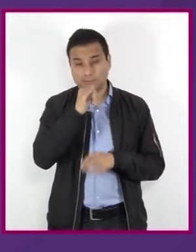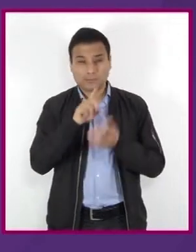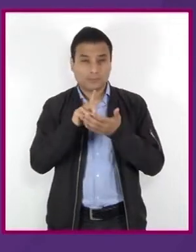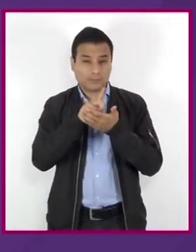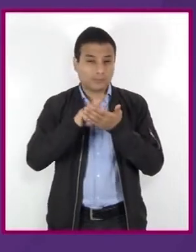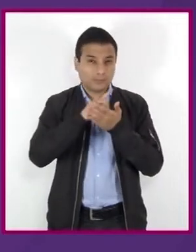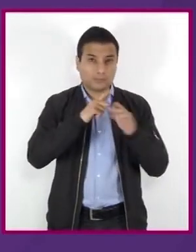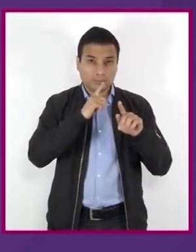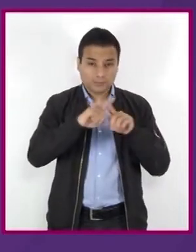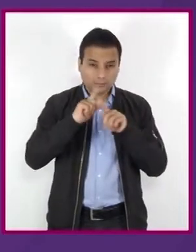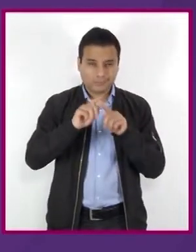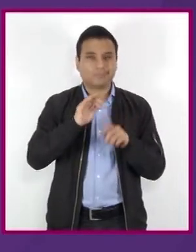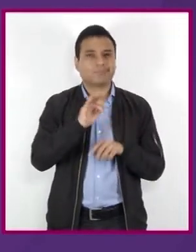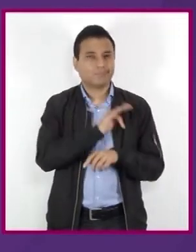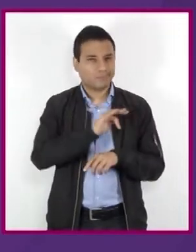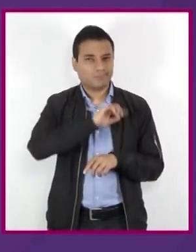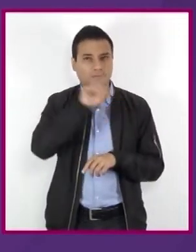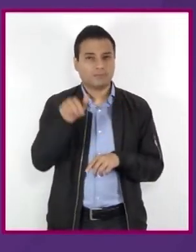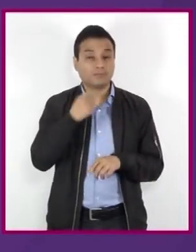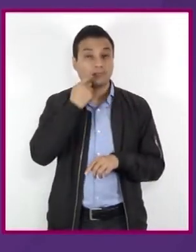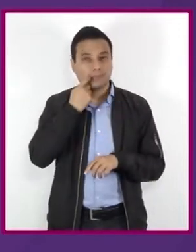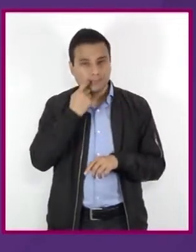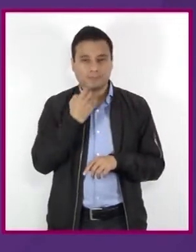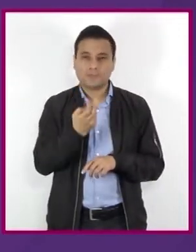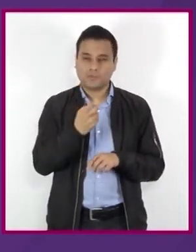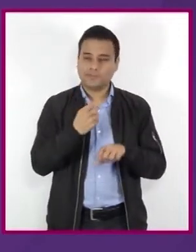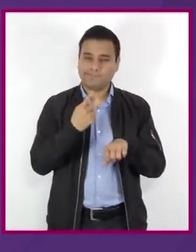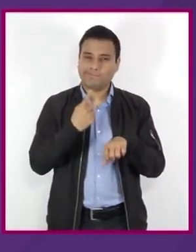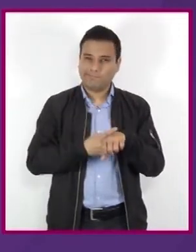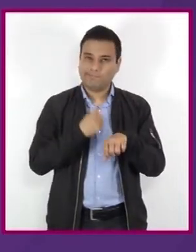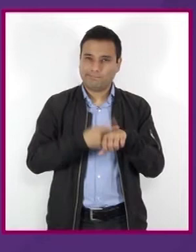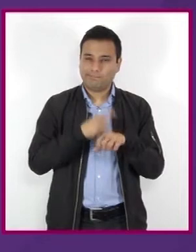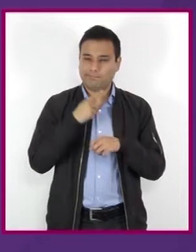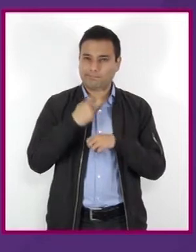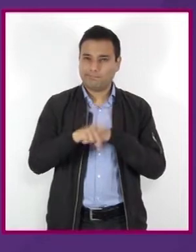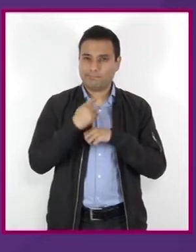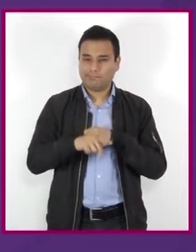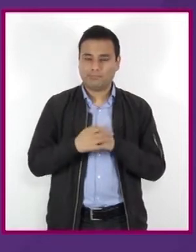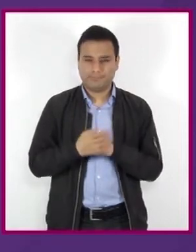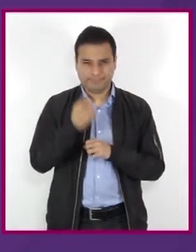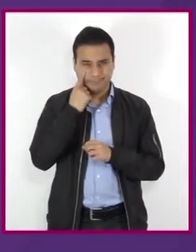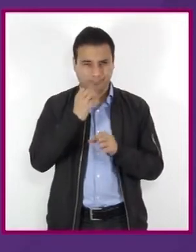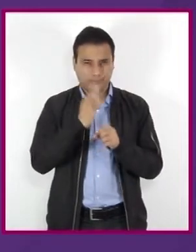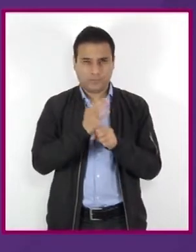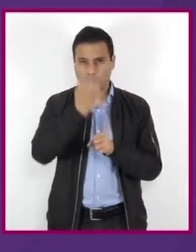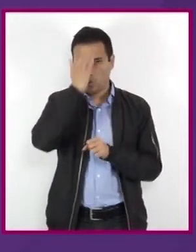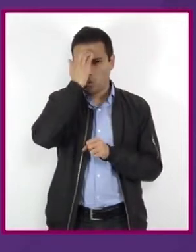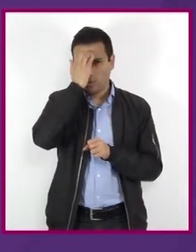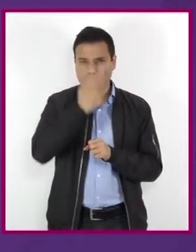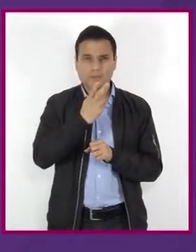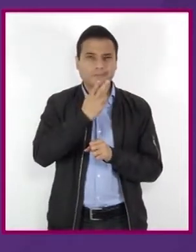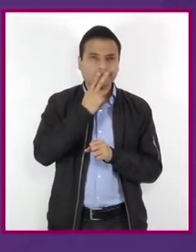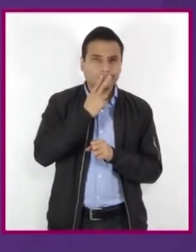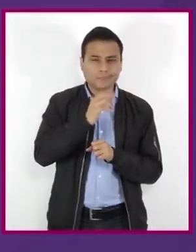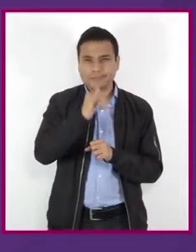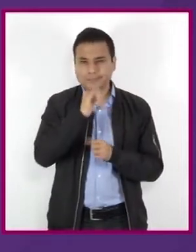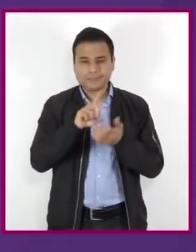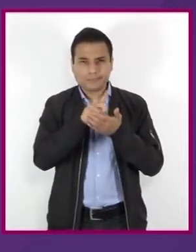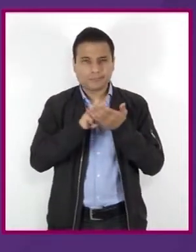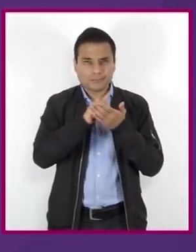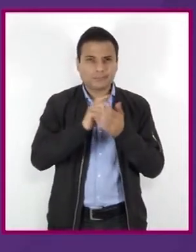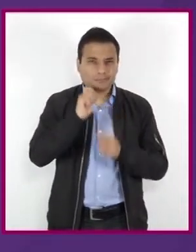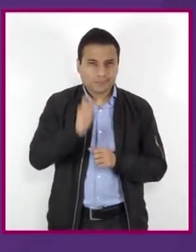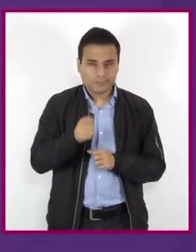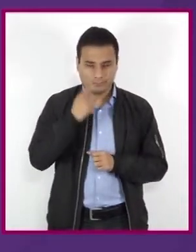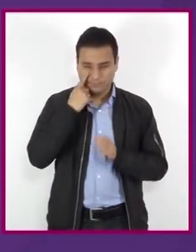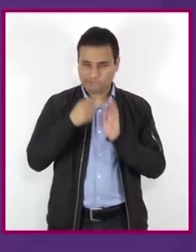puede causar adicción y pone en riesgo la salud de las personas. Acompáñenme a conocer más sobre estas sustancias y los efectos que causan.